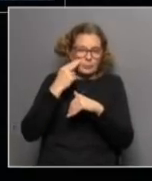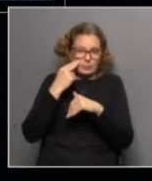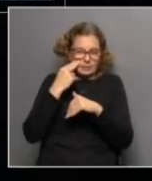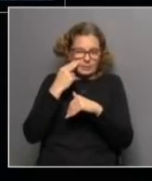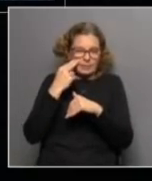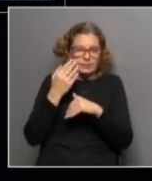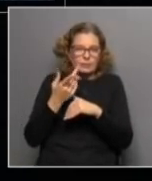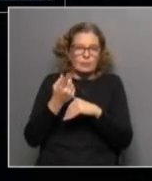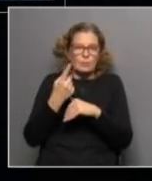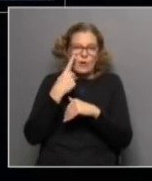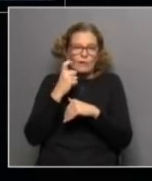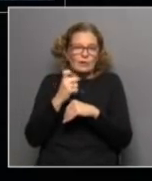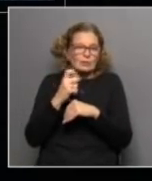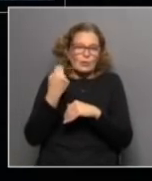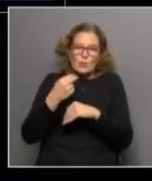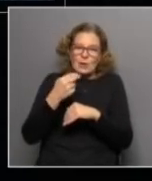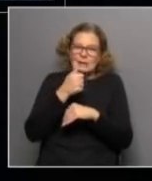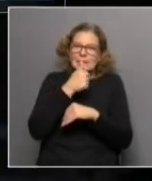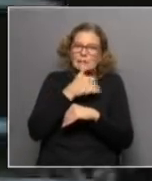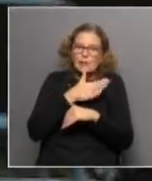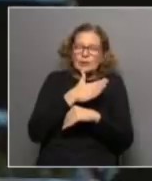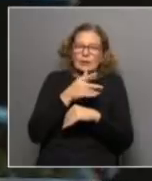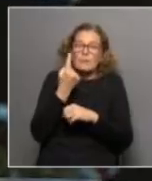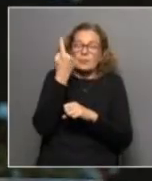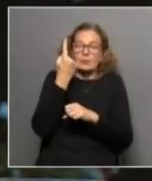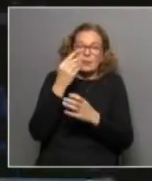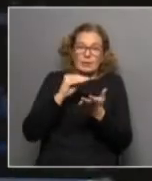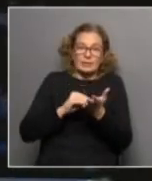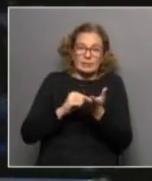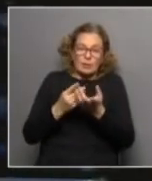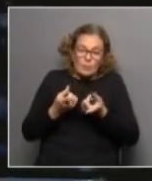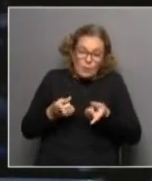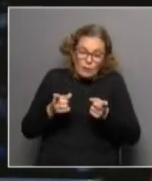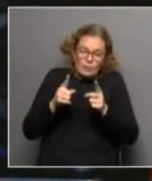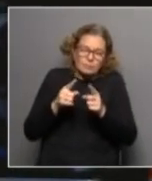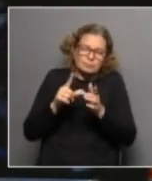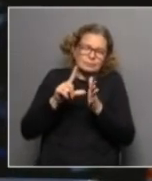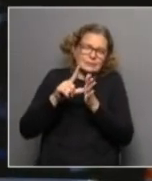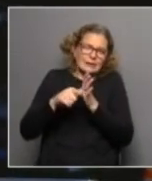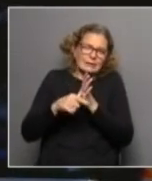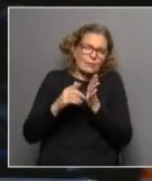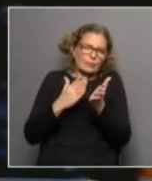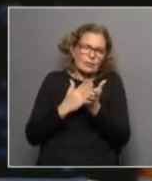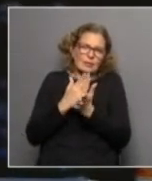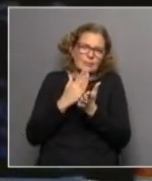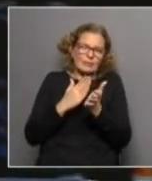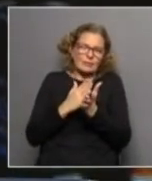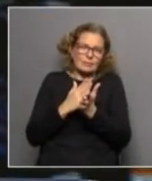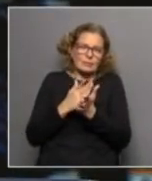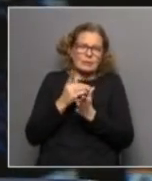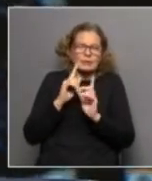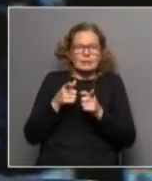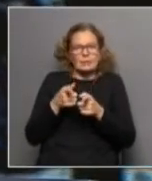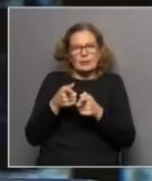no lo hemos visto históricamente y que la recuperación sea igual de lenta que lo que ha sido siempre. respecto